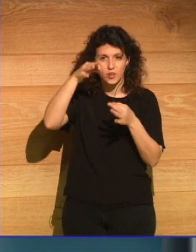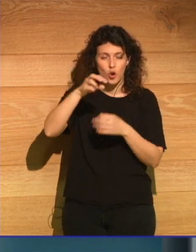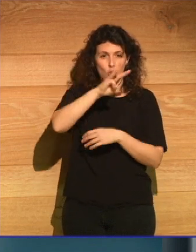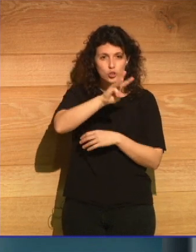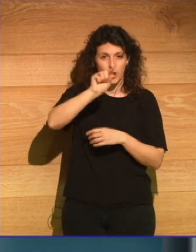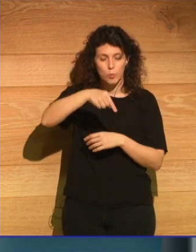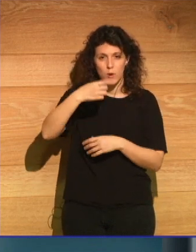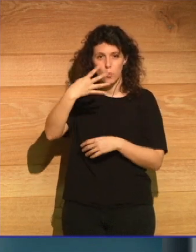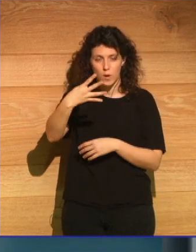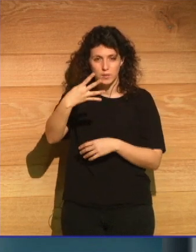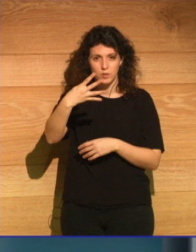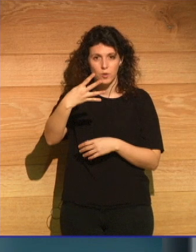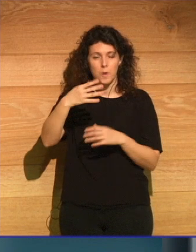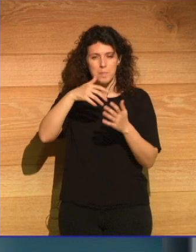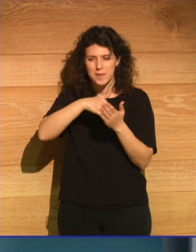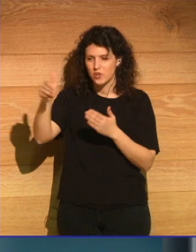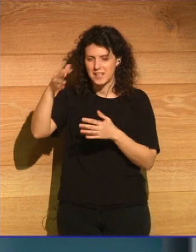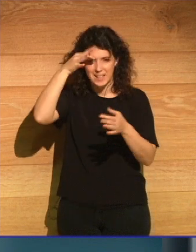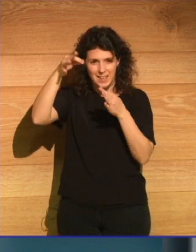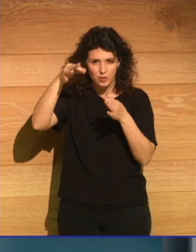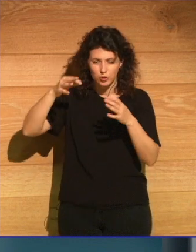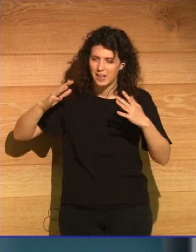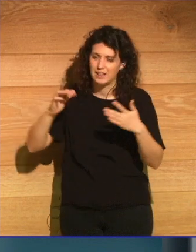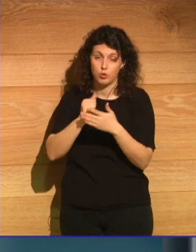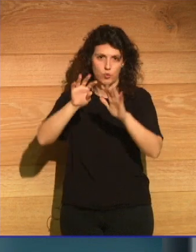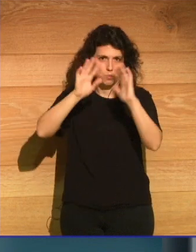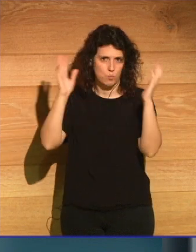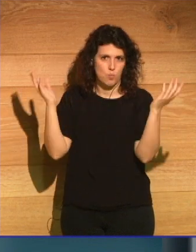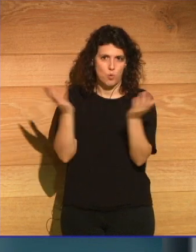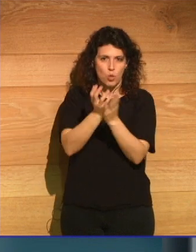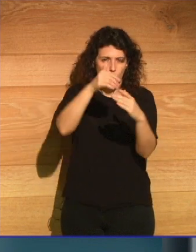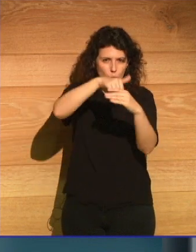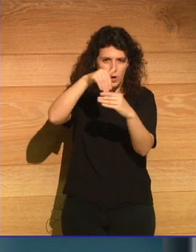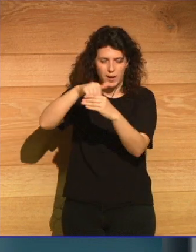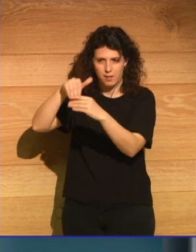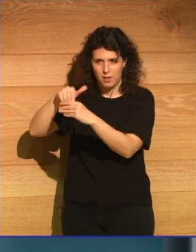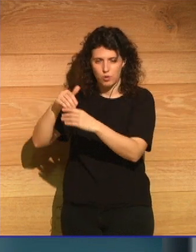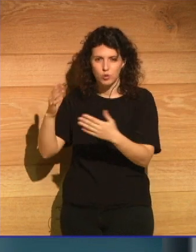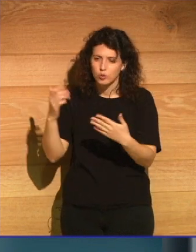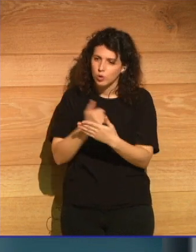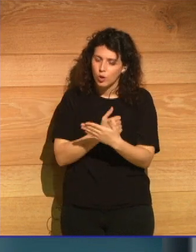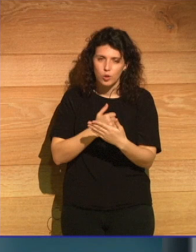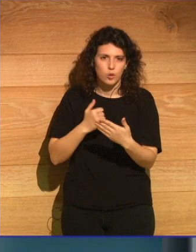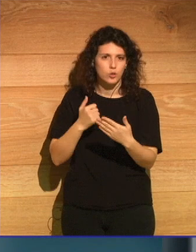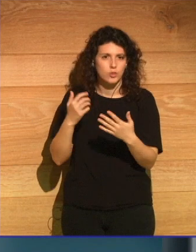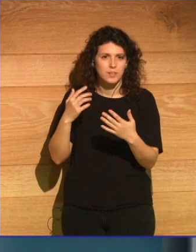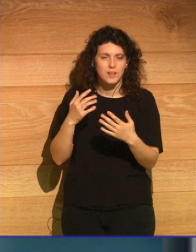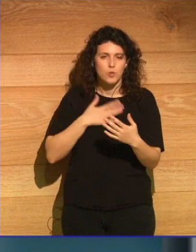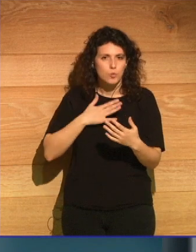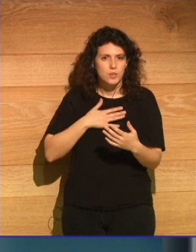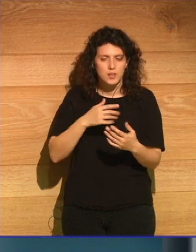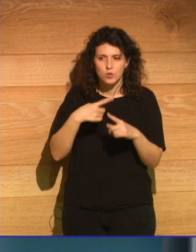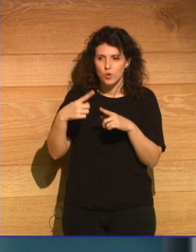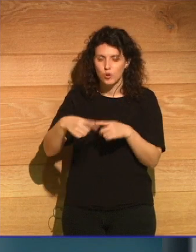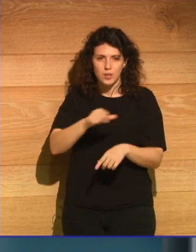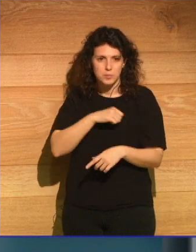centros de datos alrededor del mundo. Nuestros rastros digitales no están contenidos